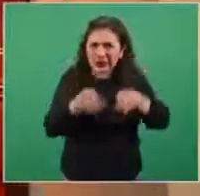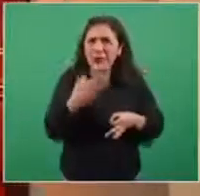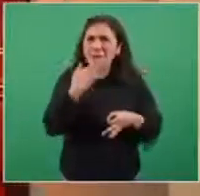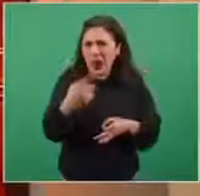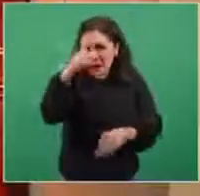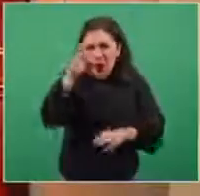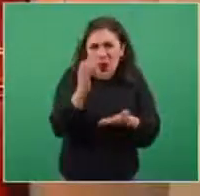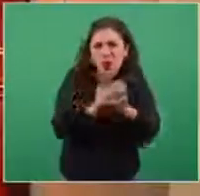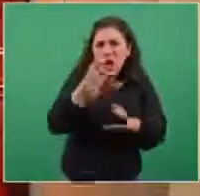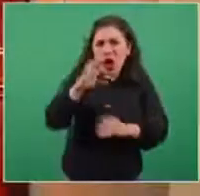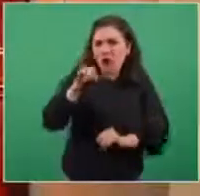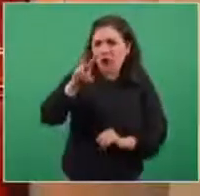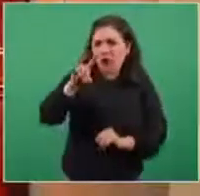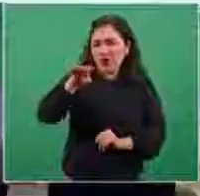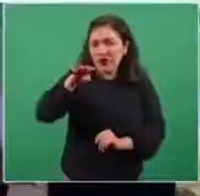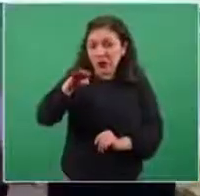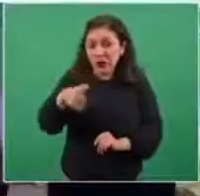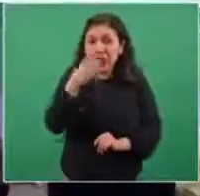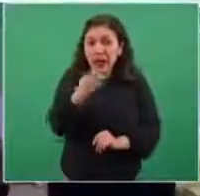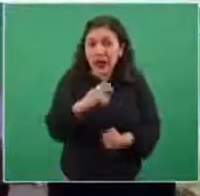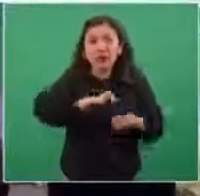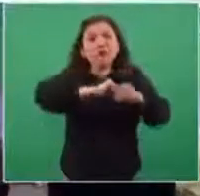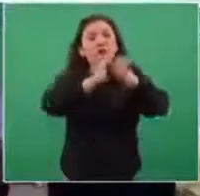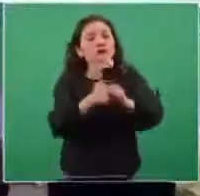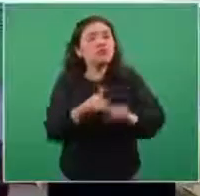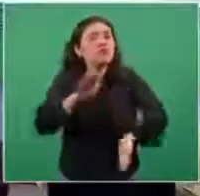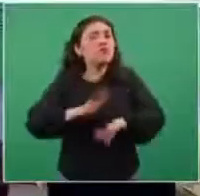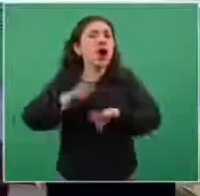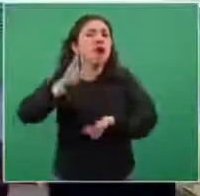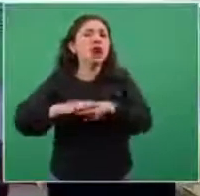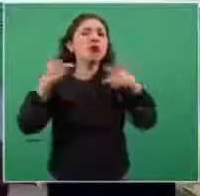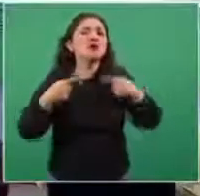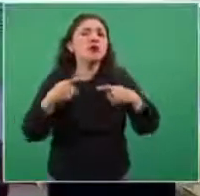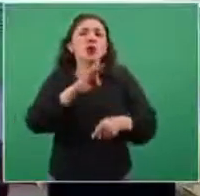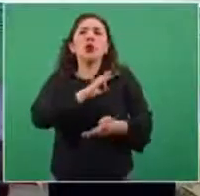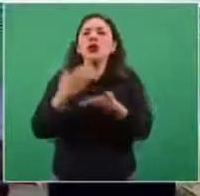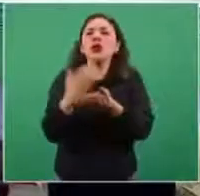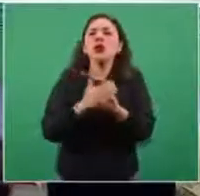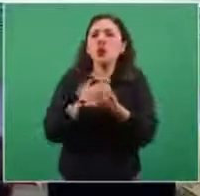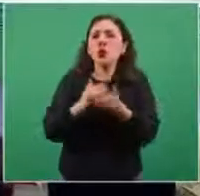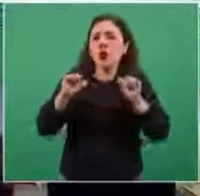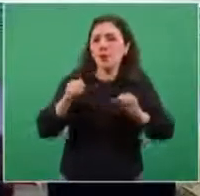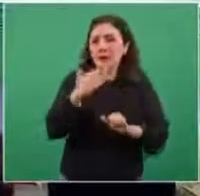COVID-19 va a generar que la mayor parte de las personas se recuperen.